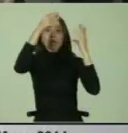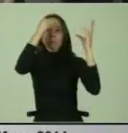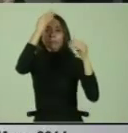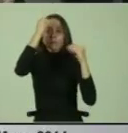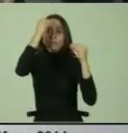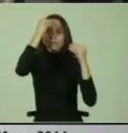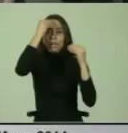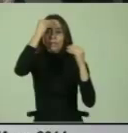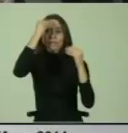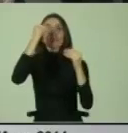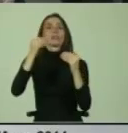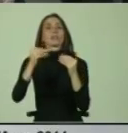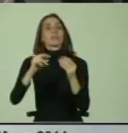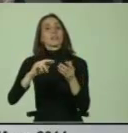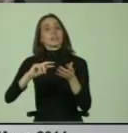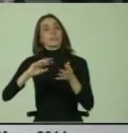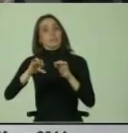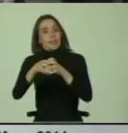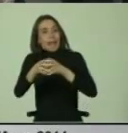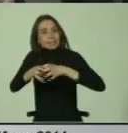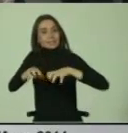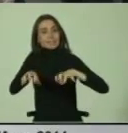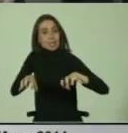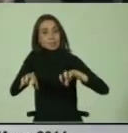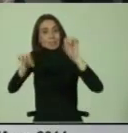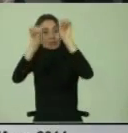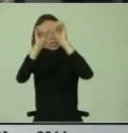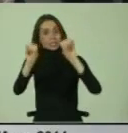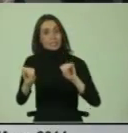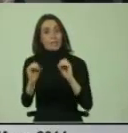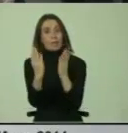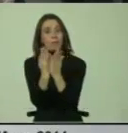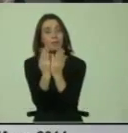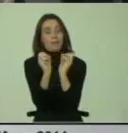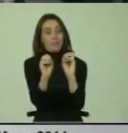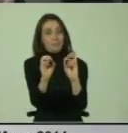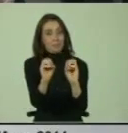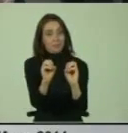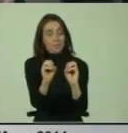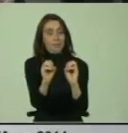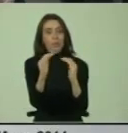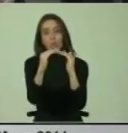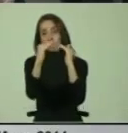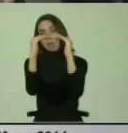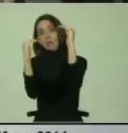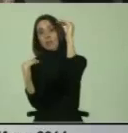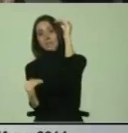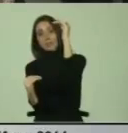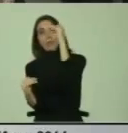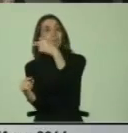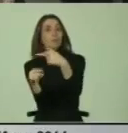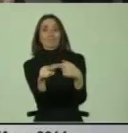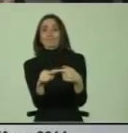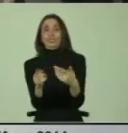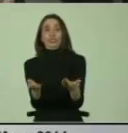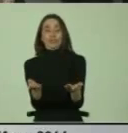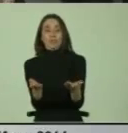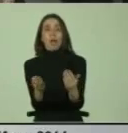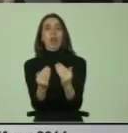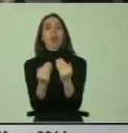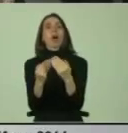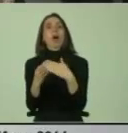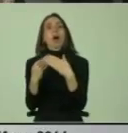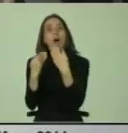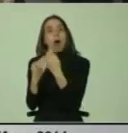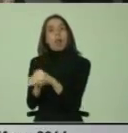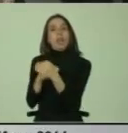La segmentación de los sistemas educativos, además de reproducir esa desigualdad social, también limita